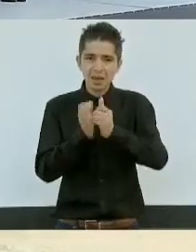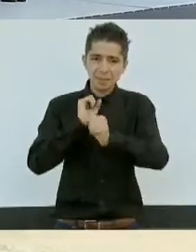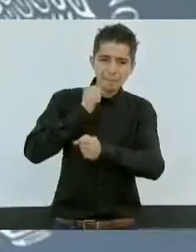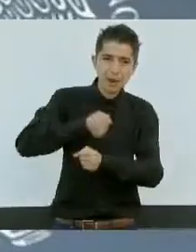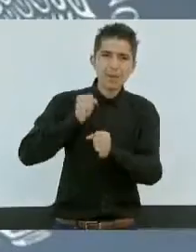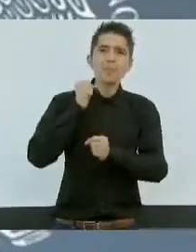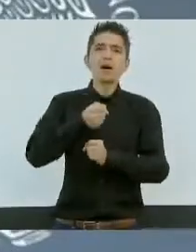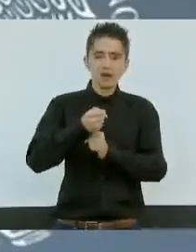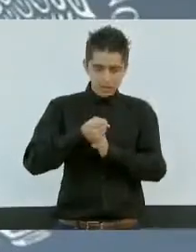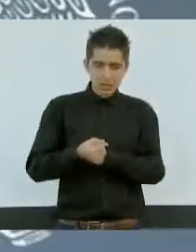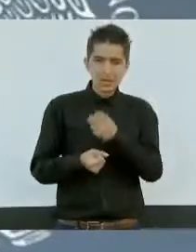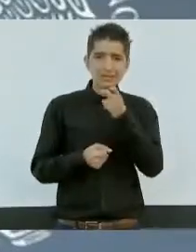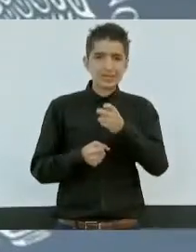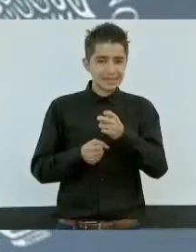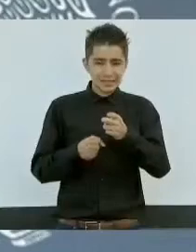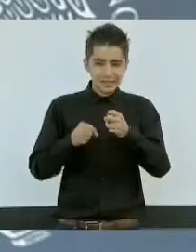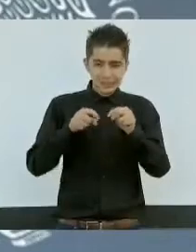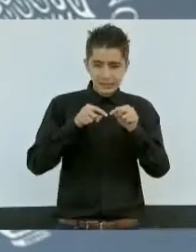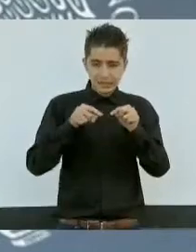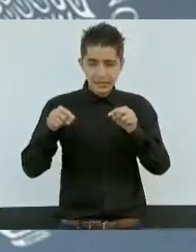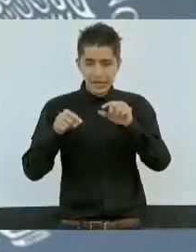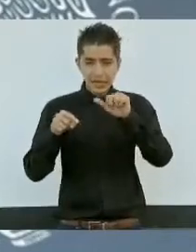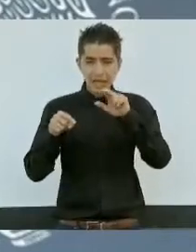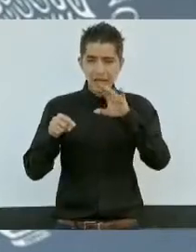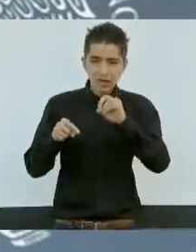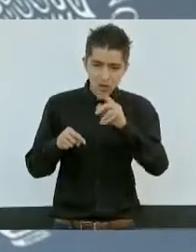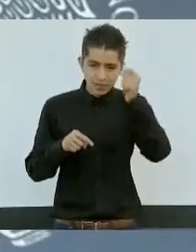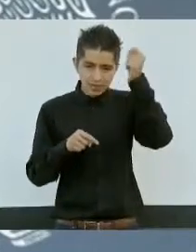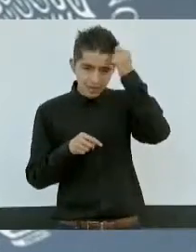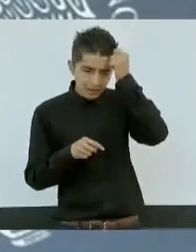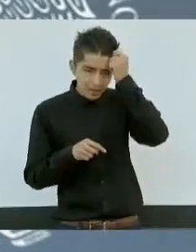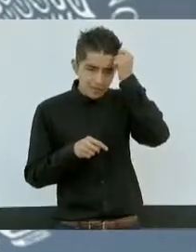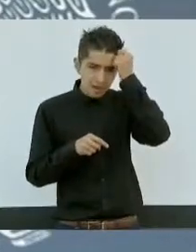franja hacia Ario de Rosales, Tacámbaro,